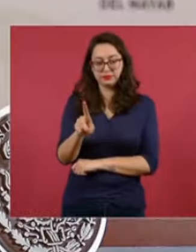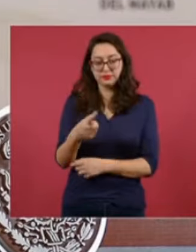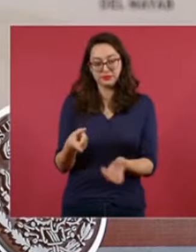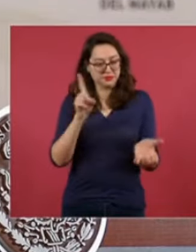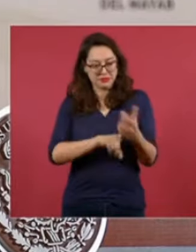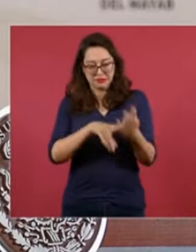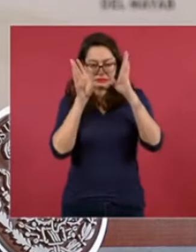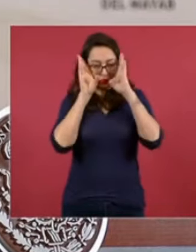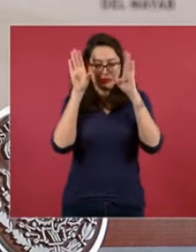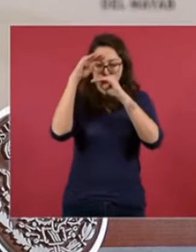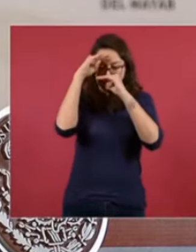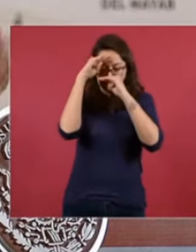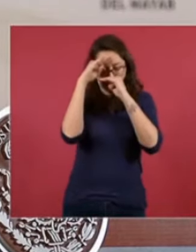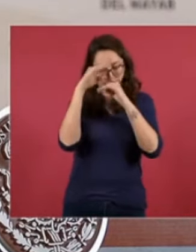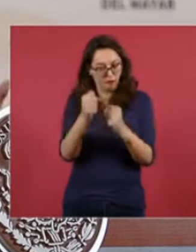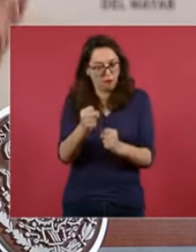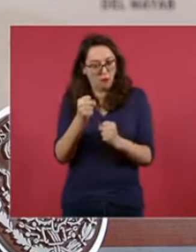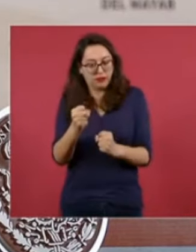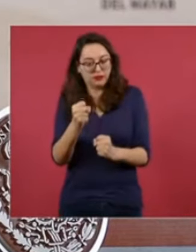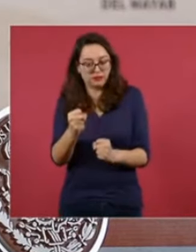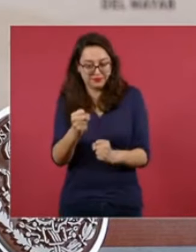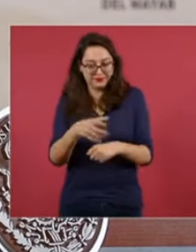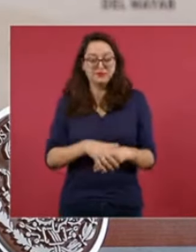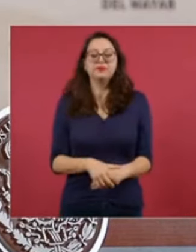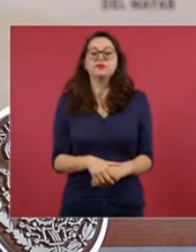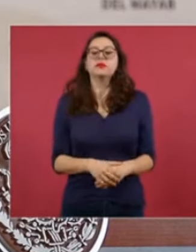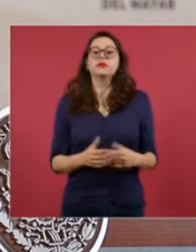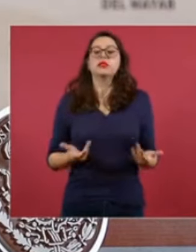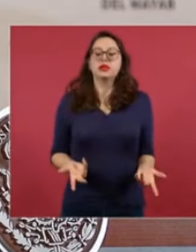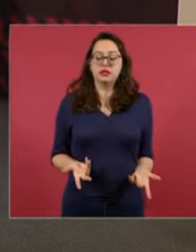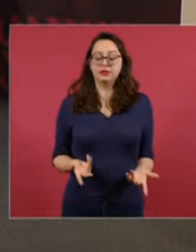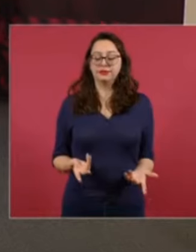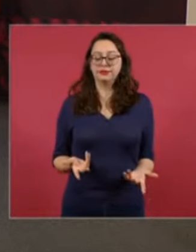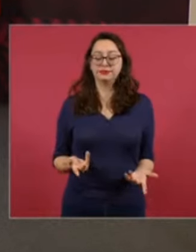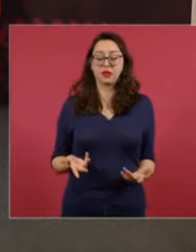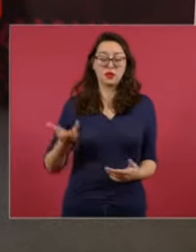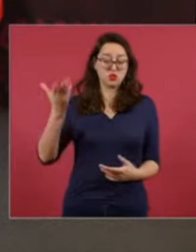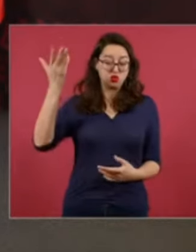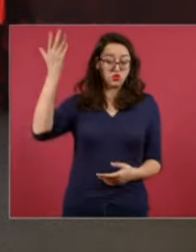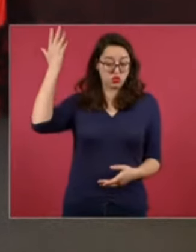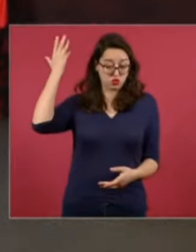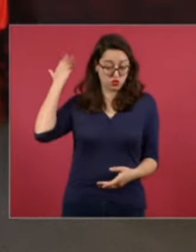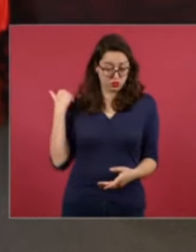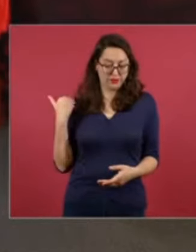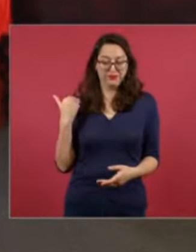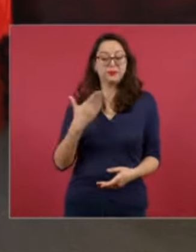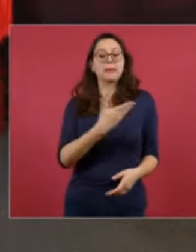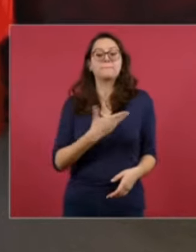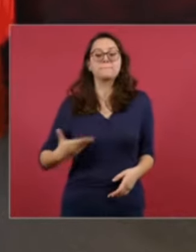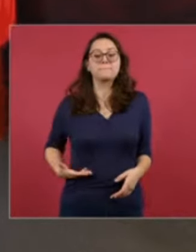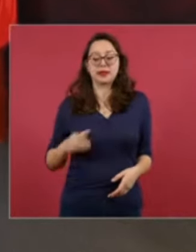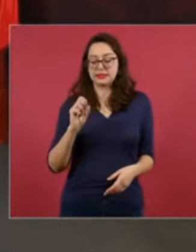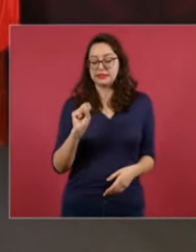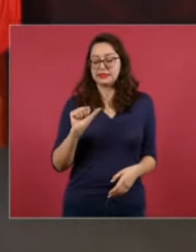reaccionario. Y llega Salinas a la presidencia